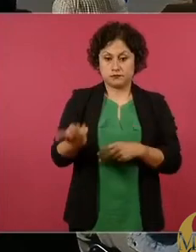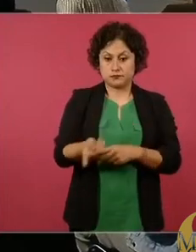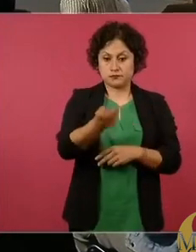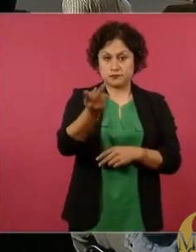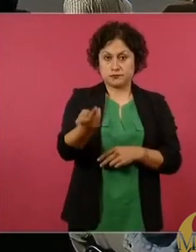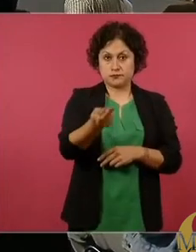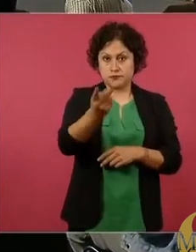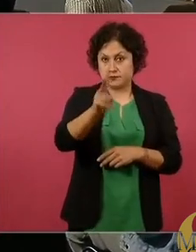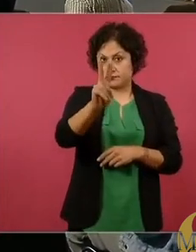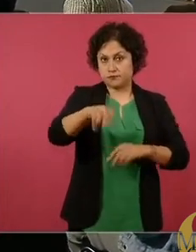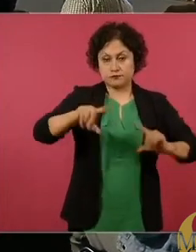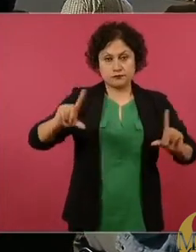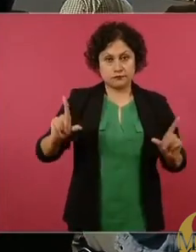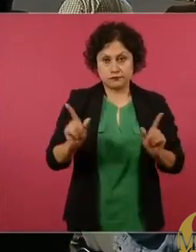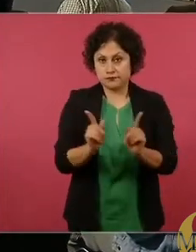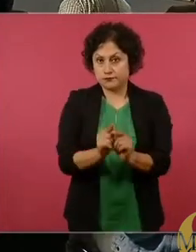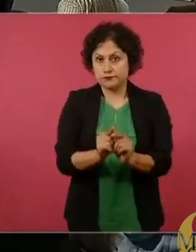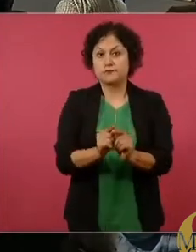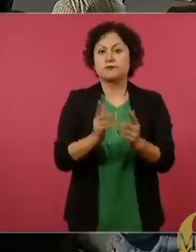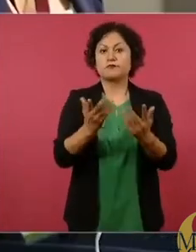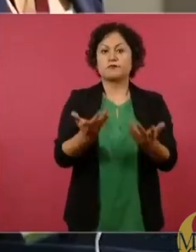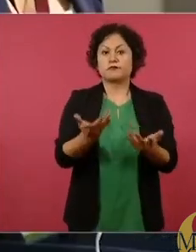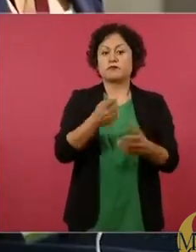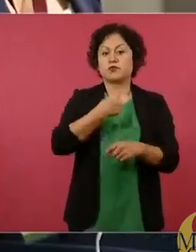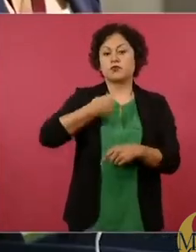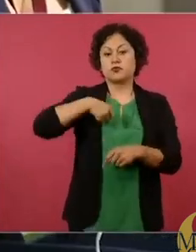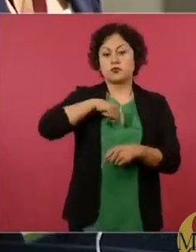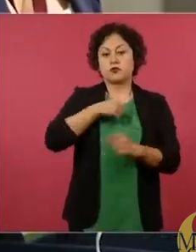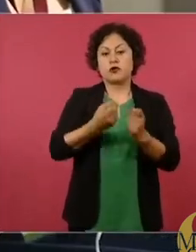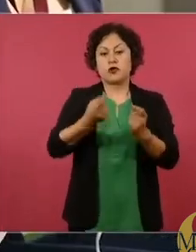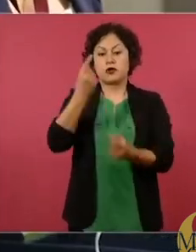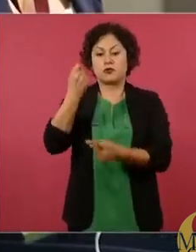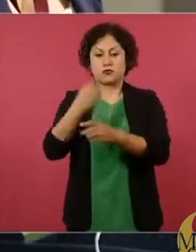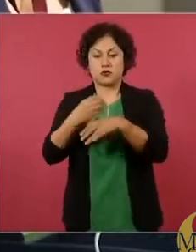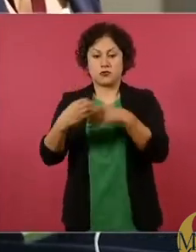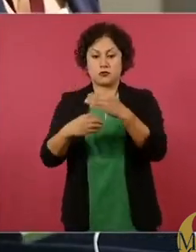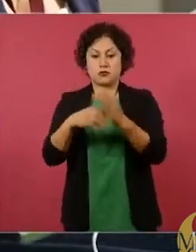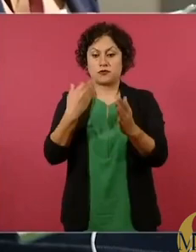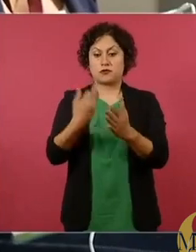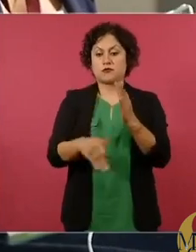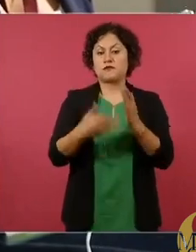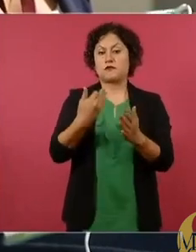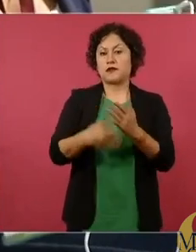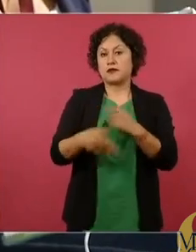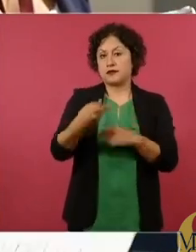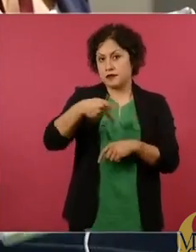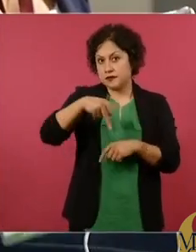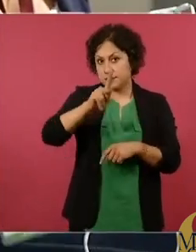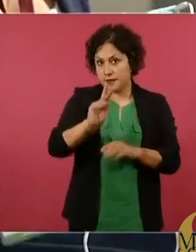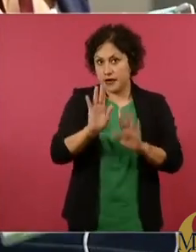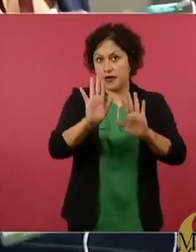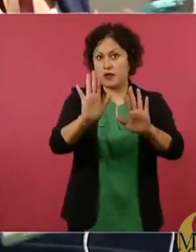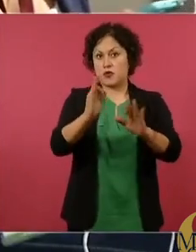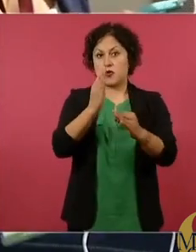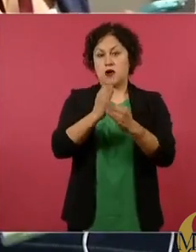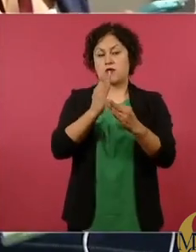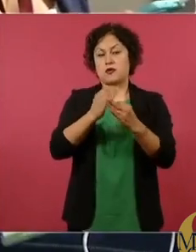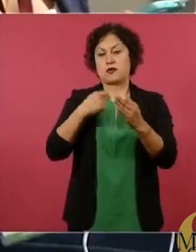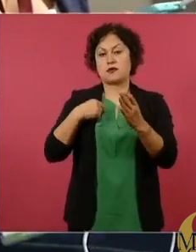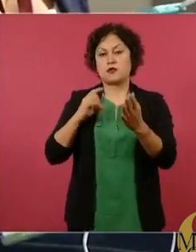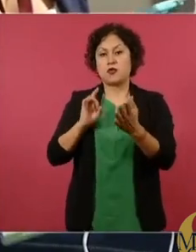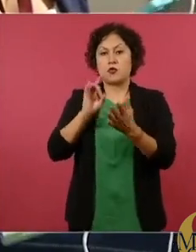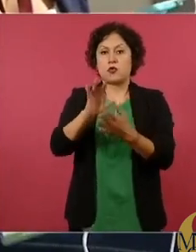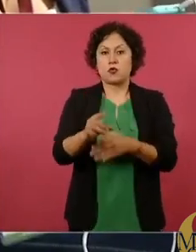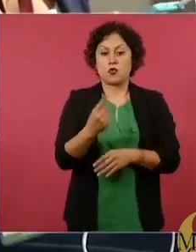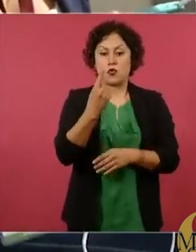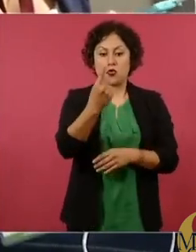breve. Tenemos algunos pendientes, pero seguimos de buenas y en esta ocasión sólo mencionaré uno. Aún